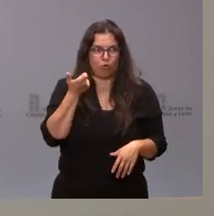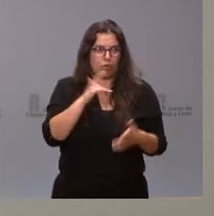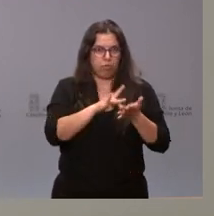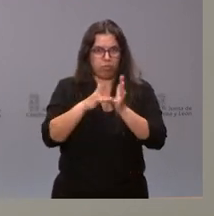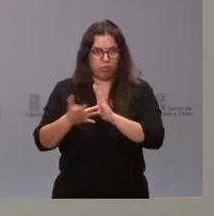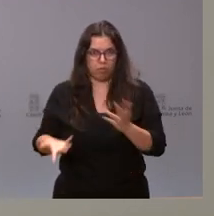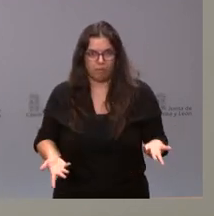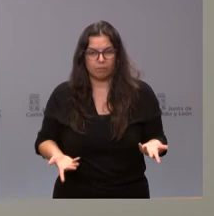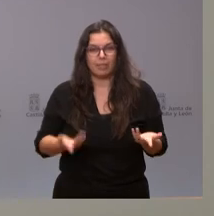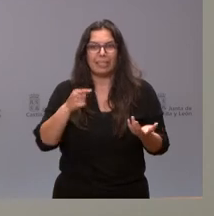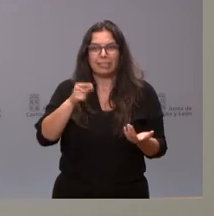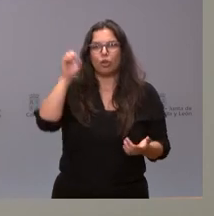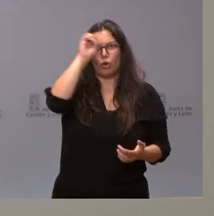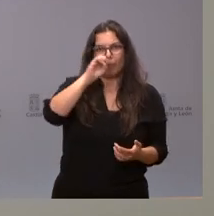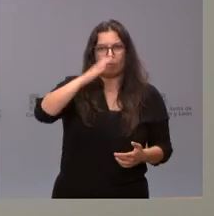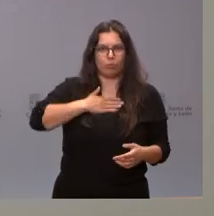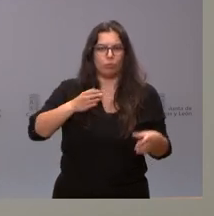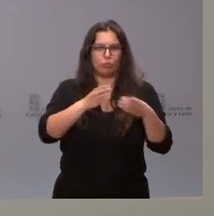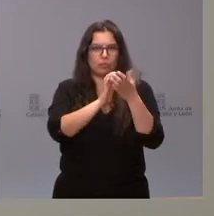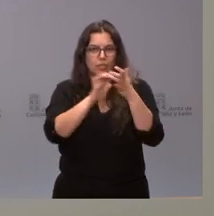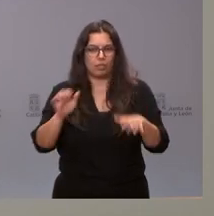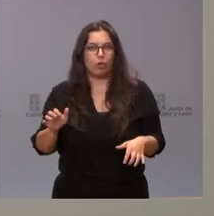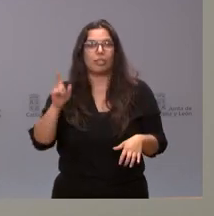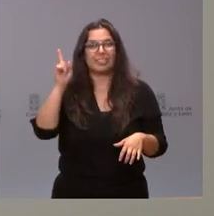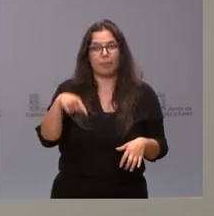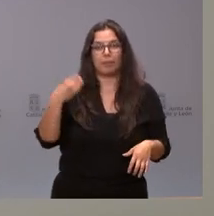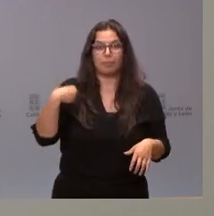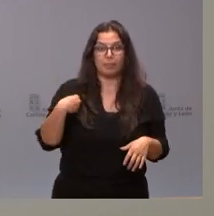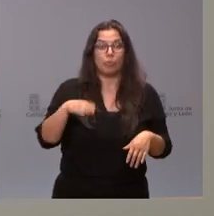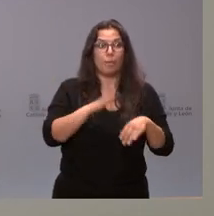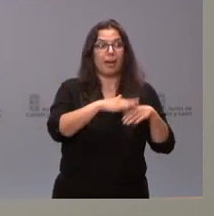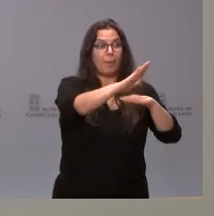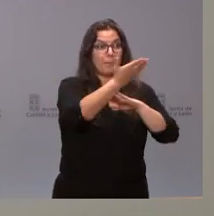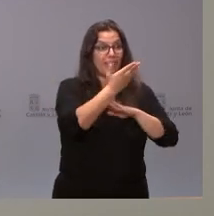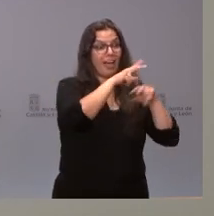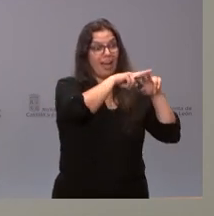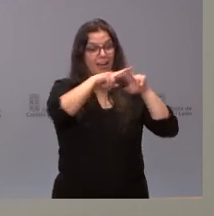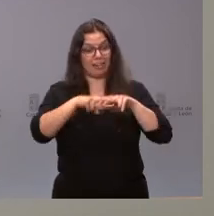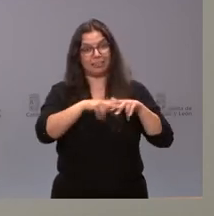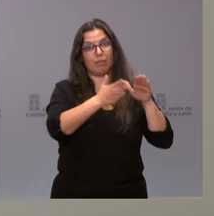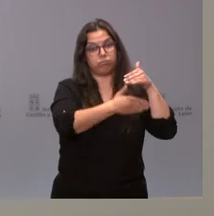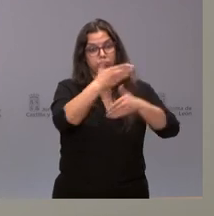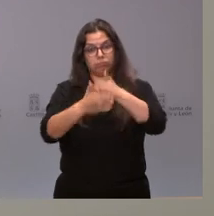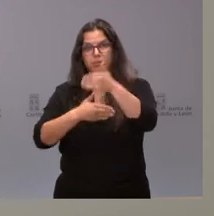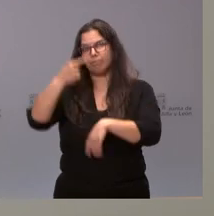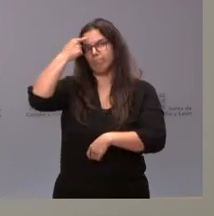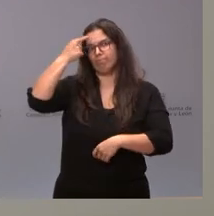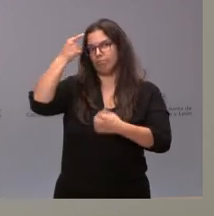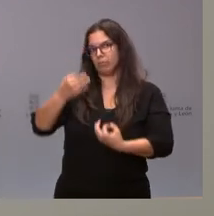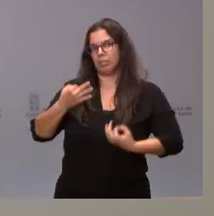y esta es la posición también que a lo largo del expediente de análisis pues se irá considerando y se irá